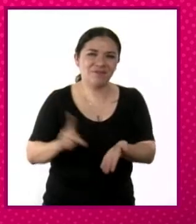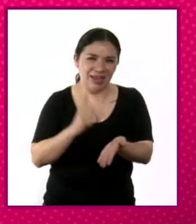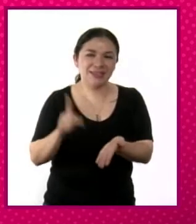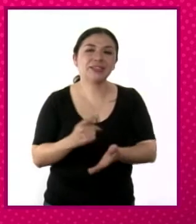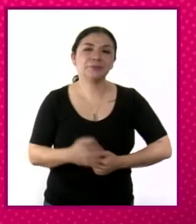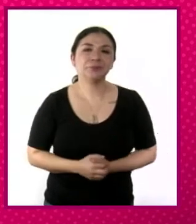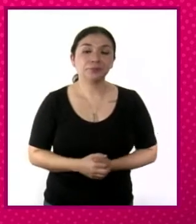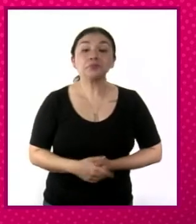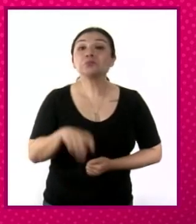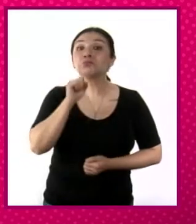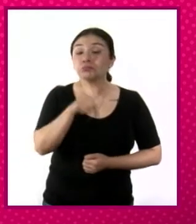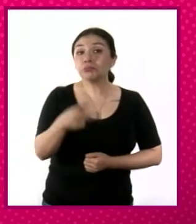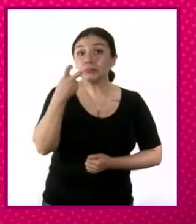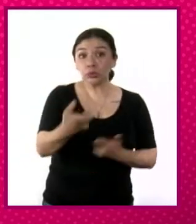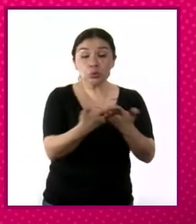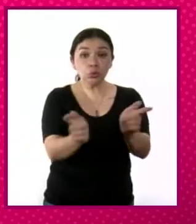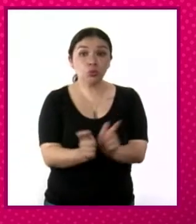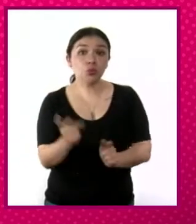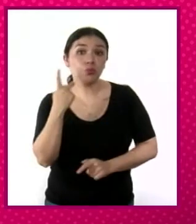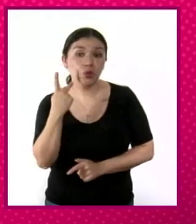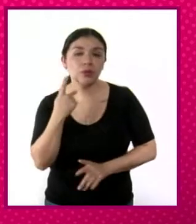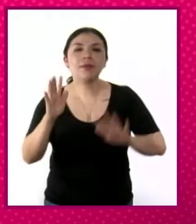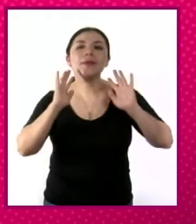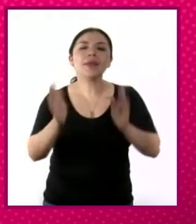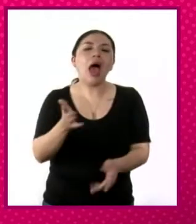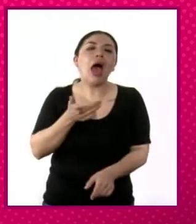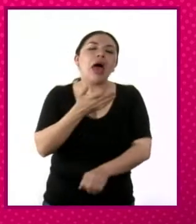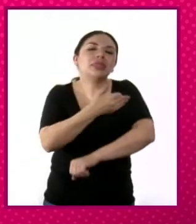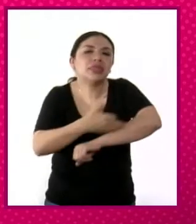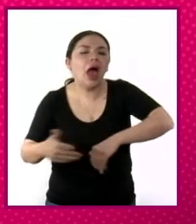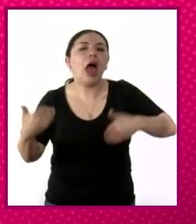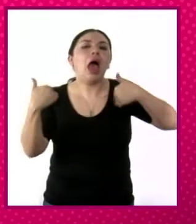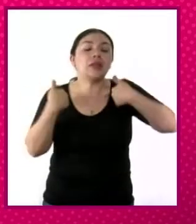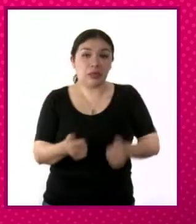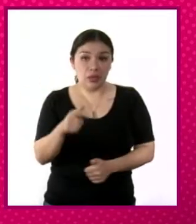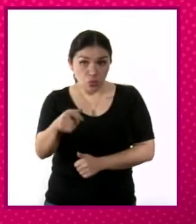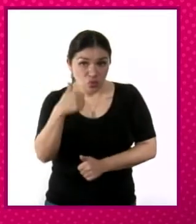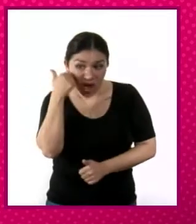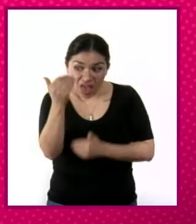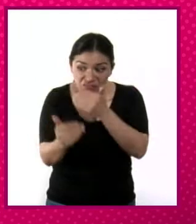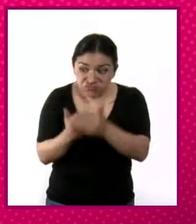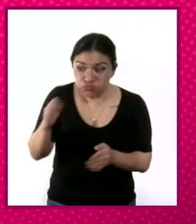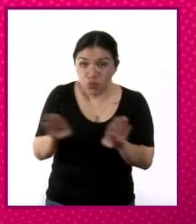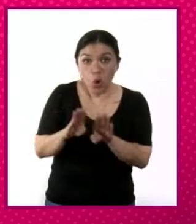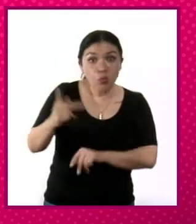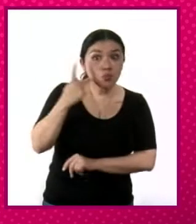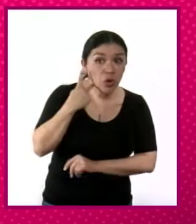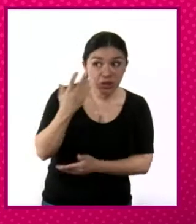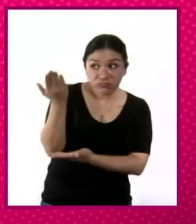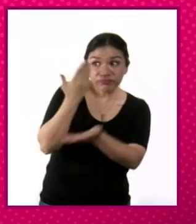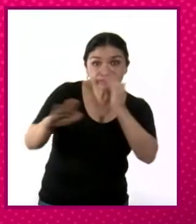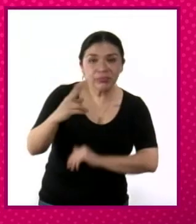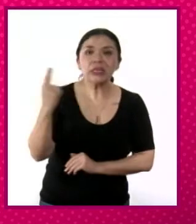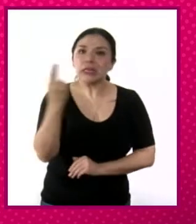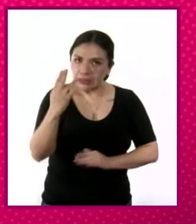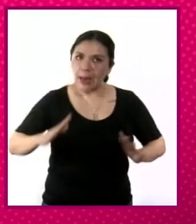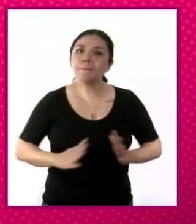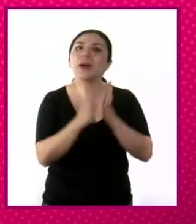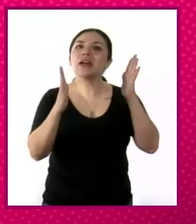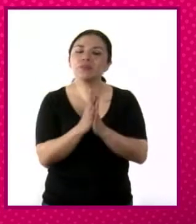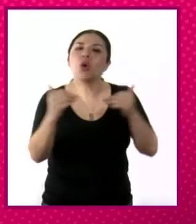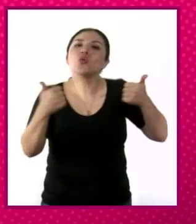hablaba. También esta clase política va a entender que si quiere hacer carrera política, debe participar en la vida